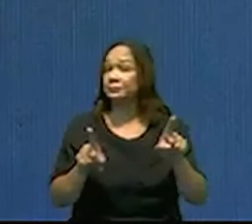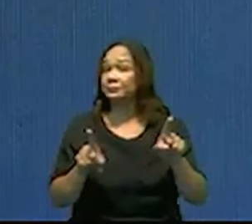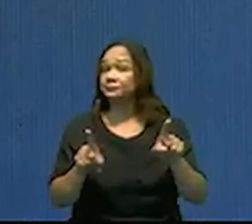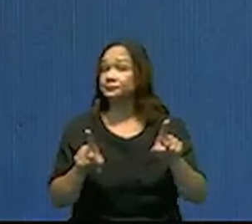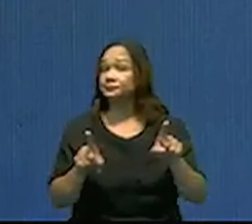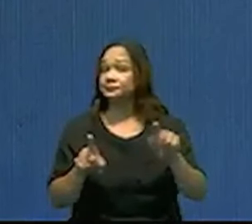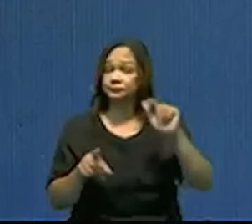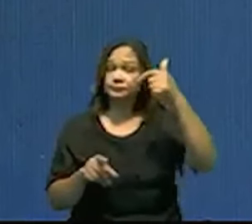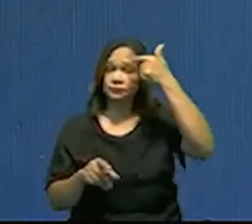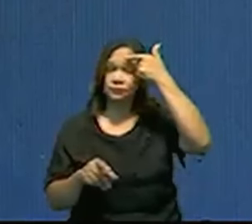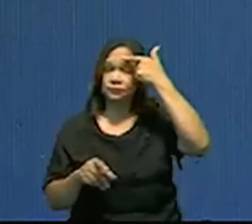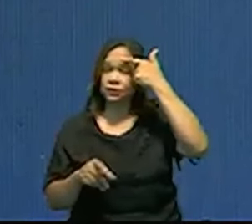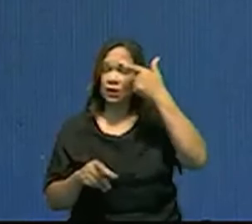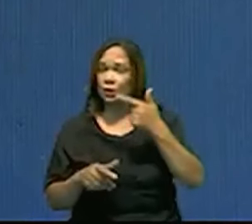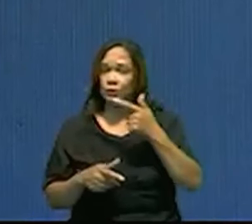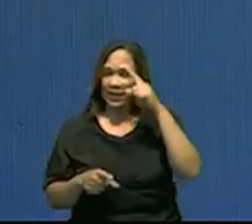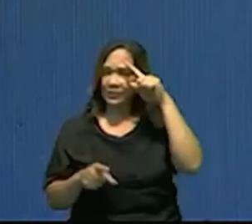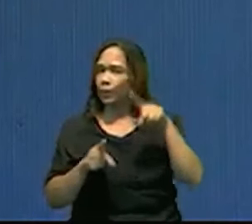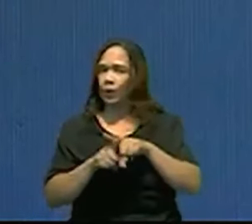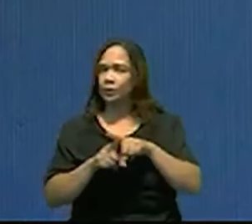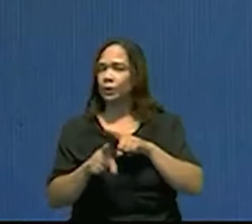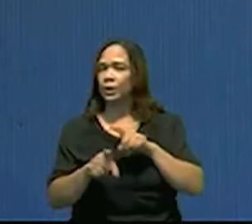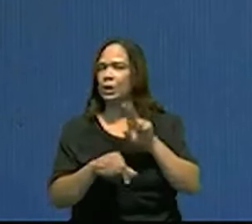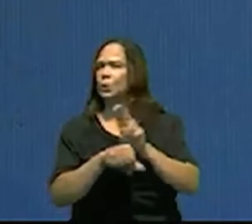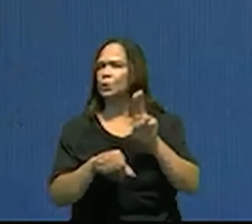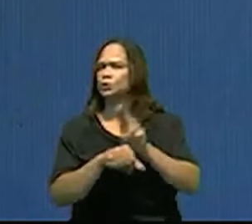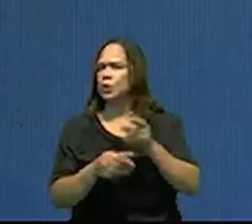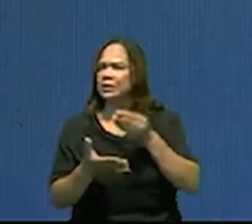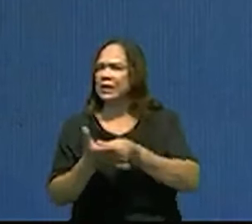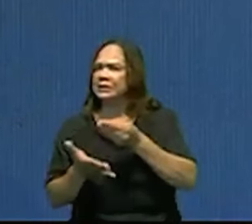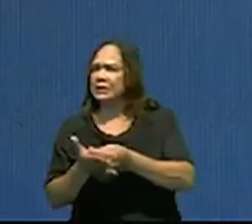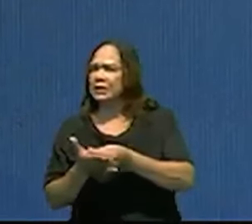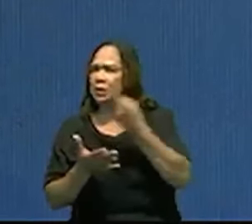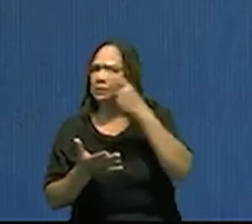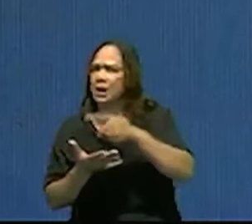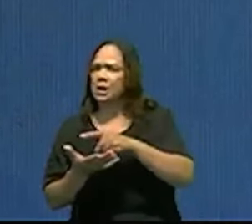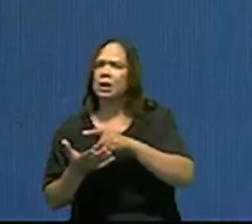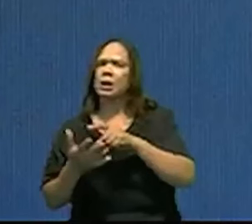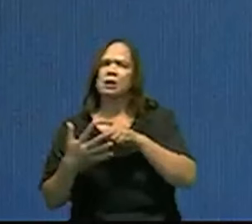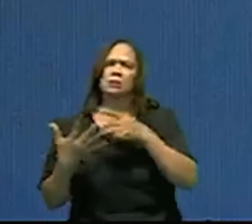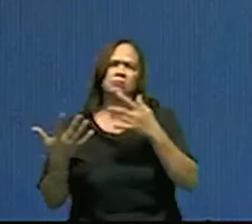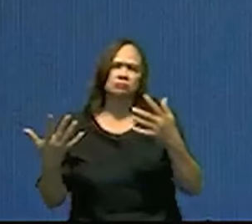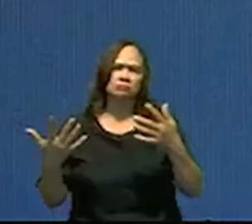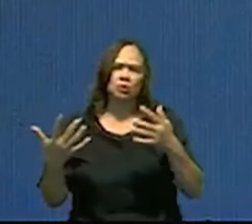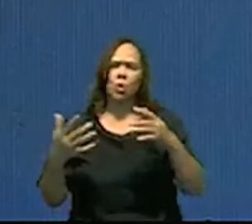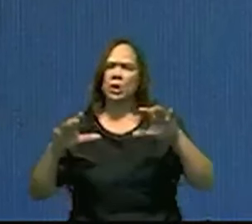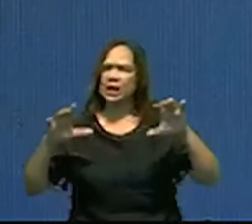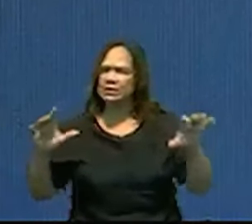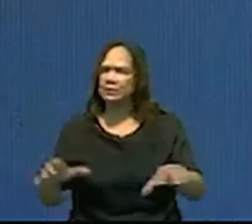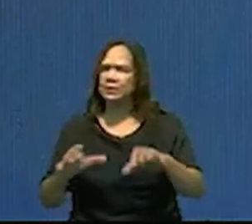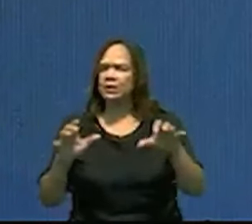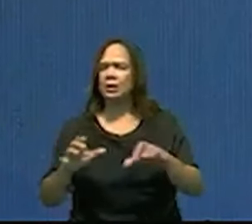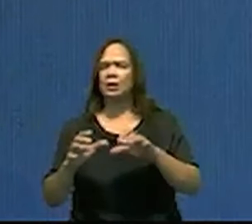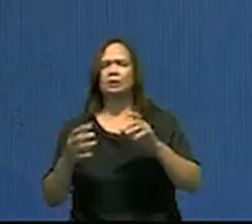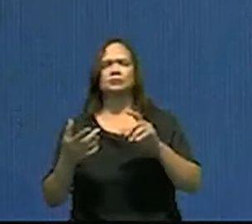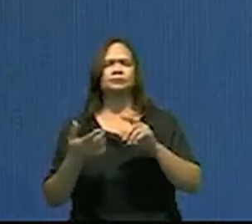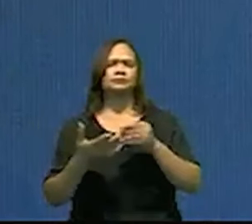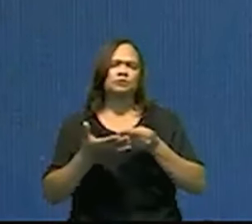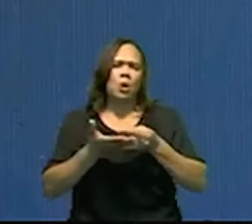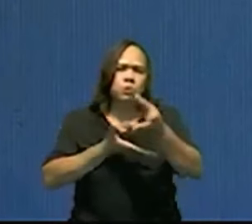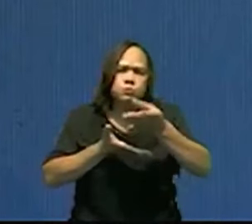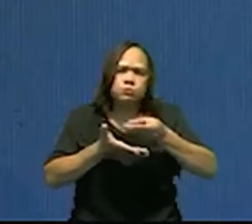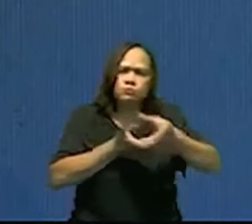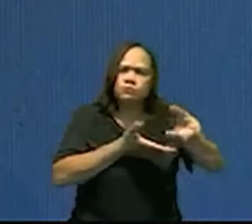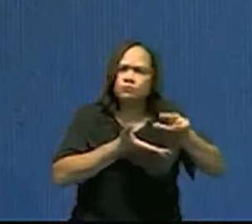el gobierno no va a permitir es el uso de recursos públicos para montar quizá un evento, gastando